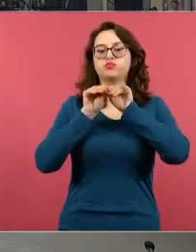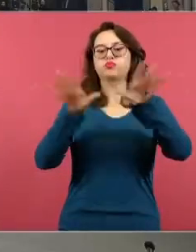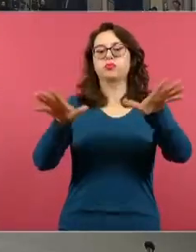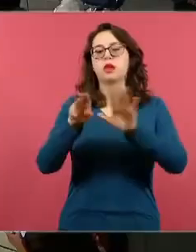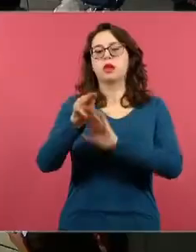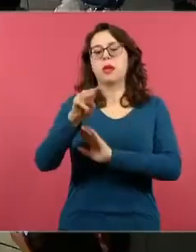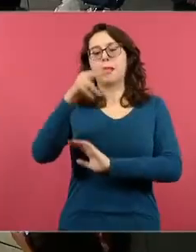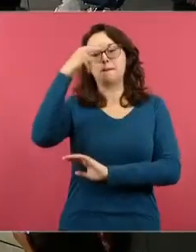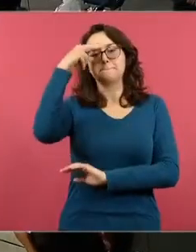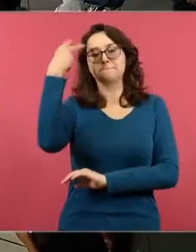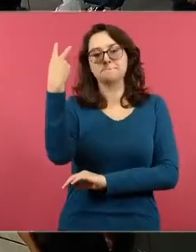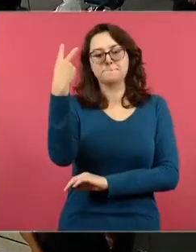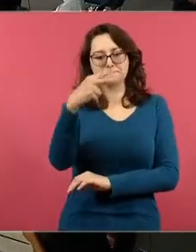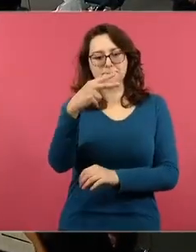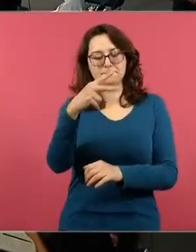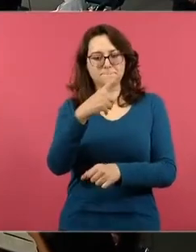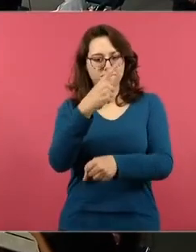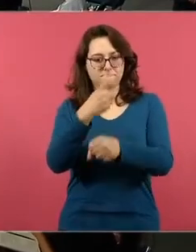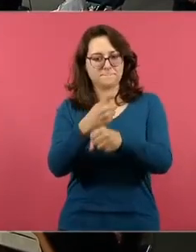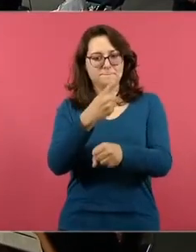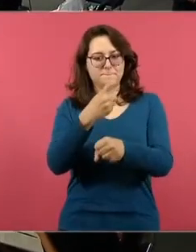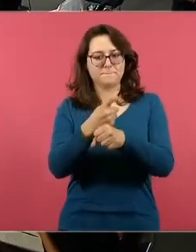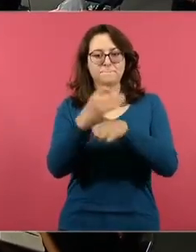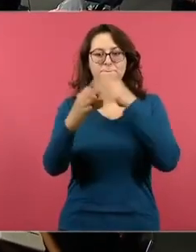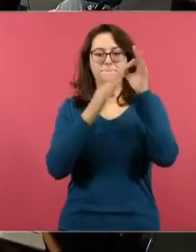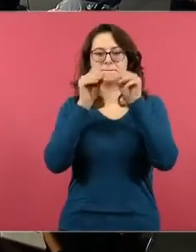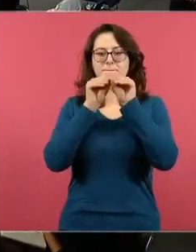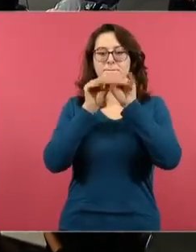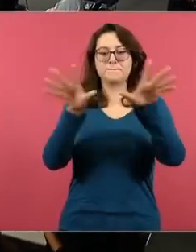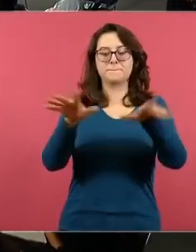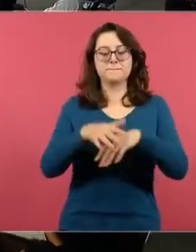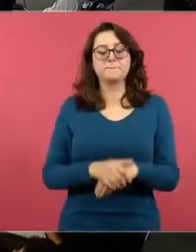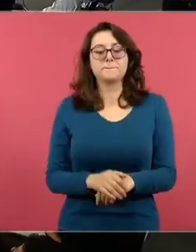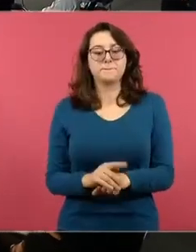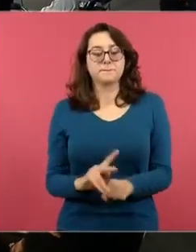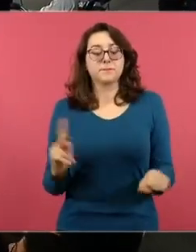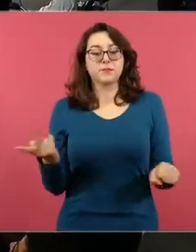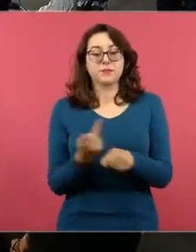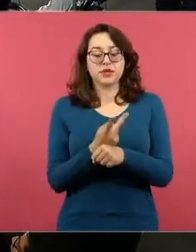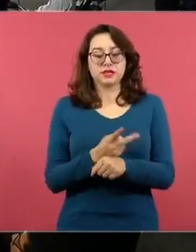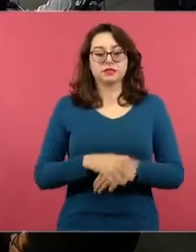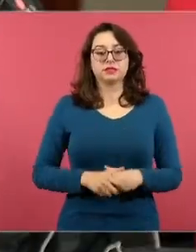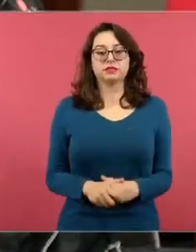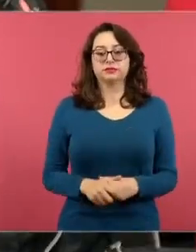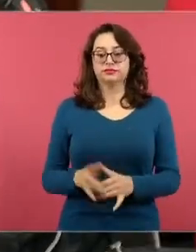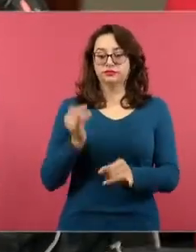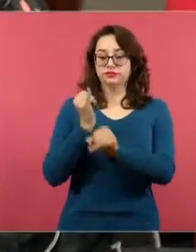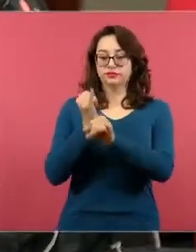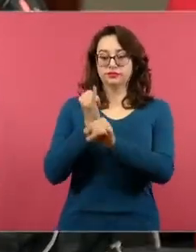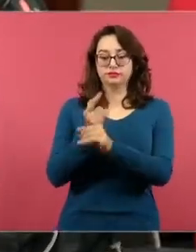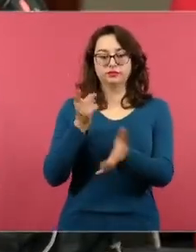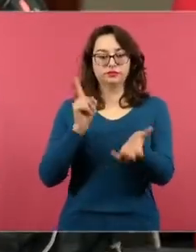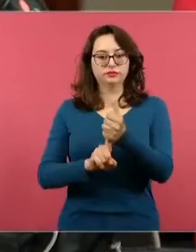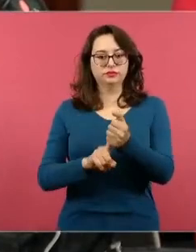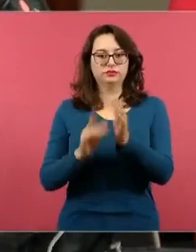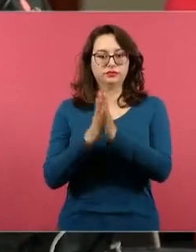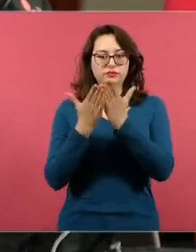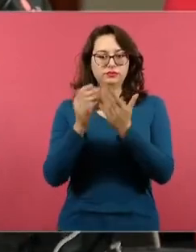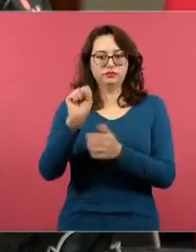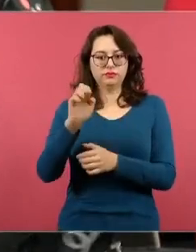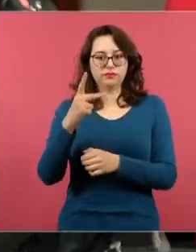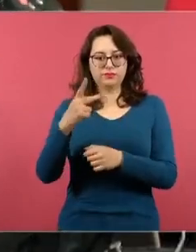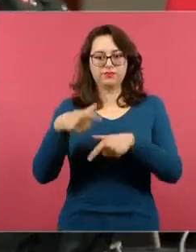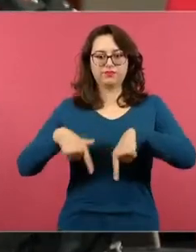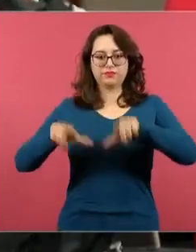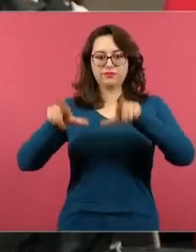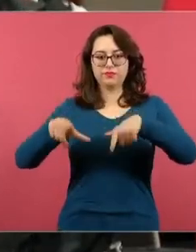donde hace varios señalamientos a raíz de la publicación de los libros de texto gratuitos en internet entre ellos dice